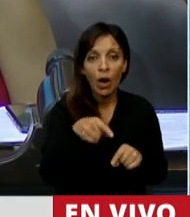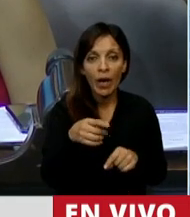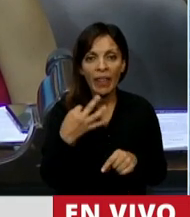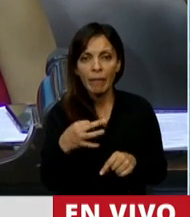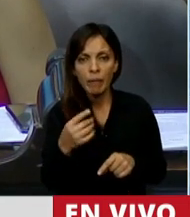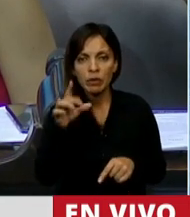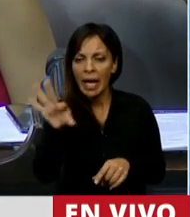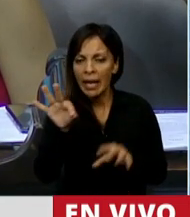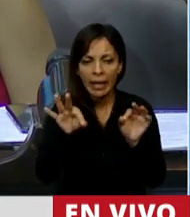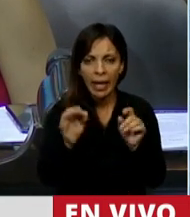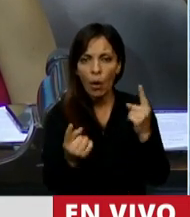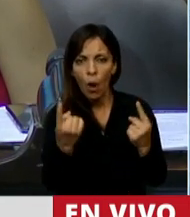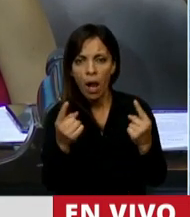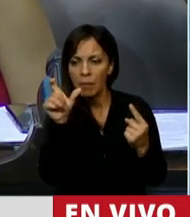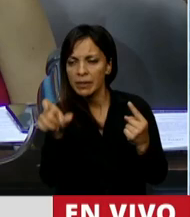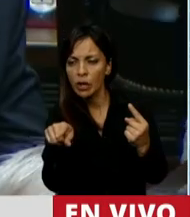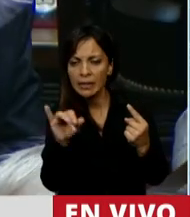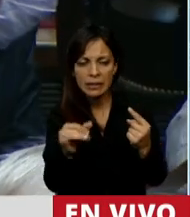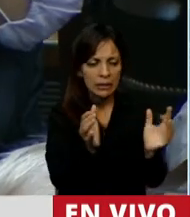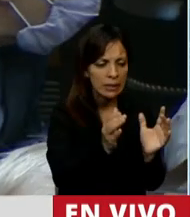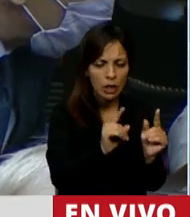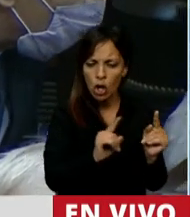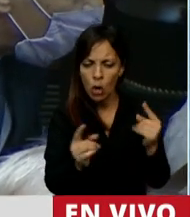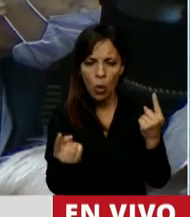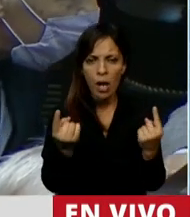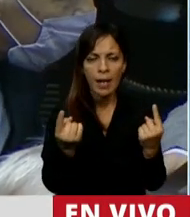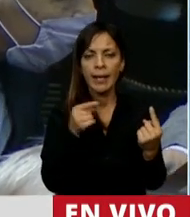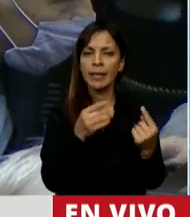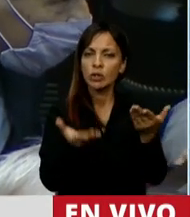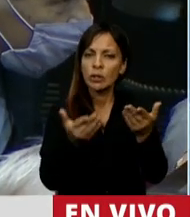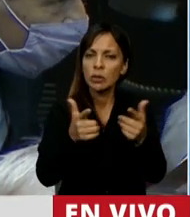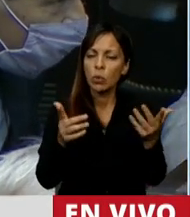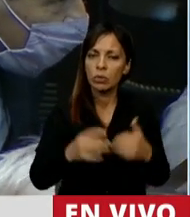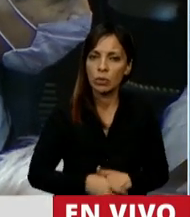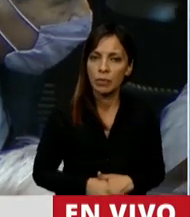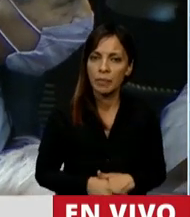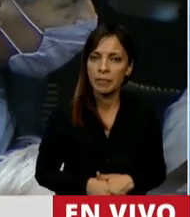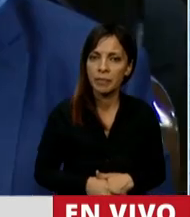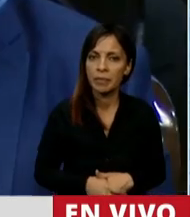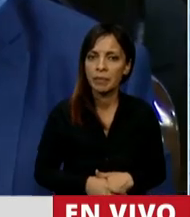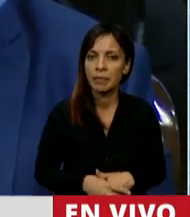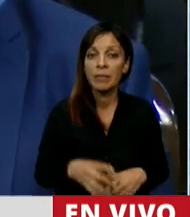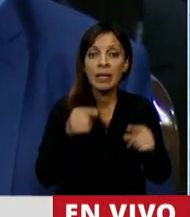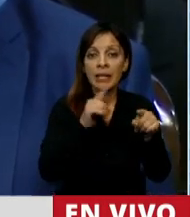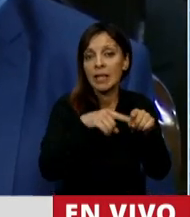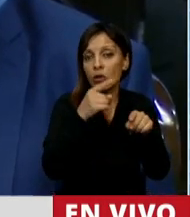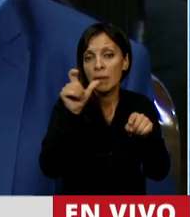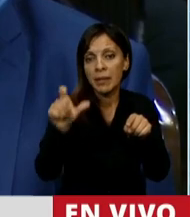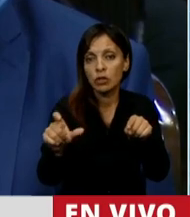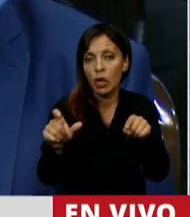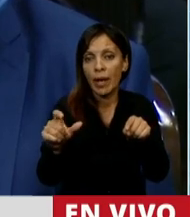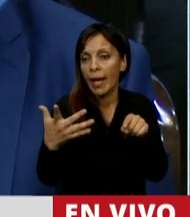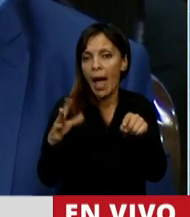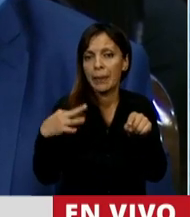persona y a la otra no. Y esa otra persona que estará postergada de seguir viviendo